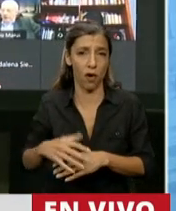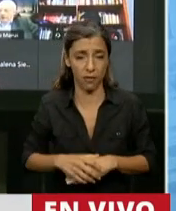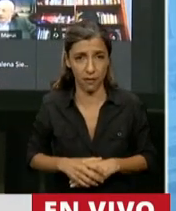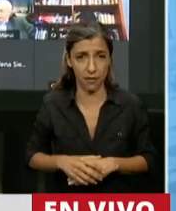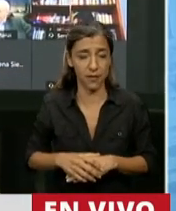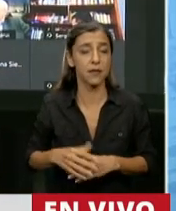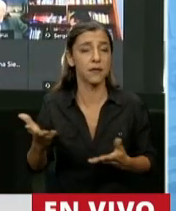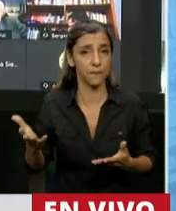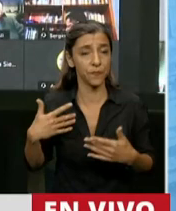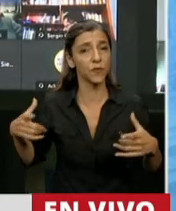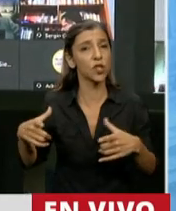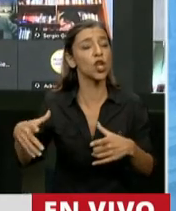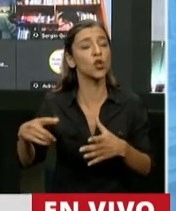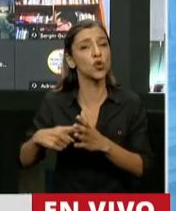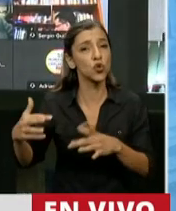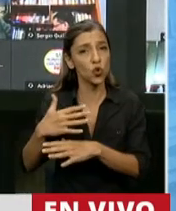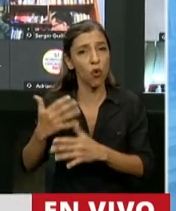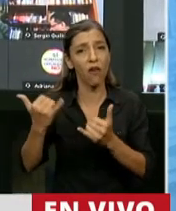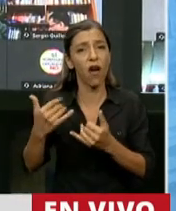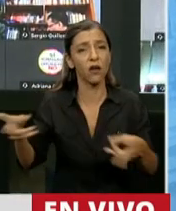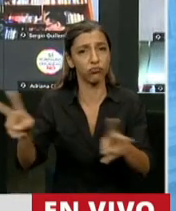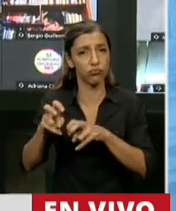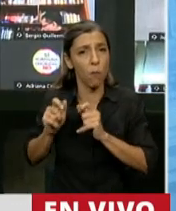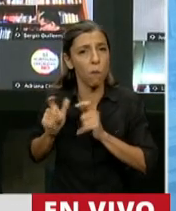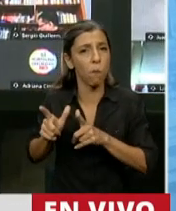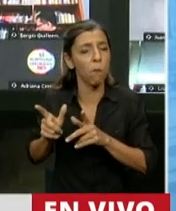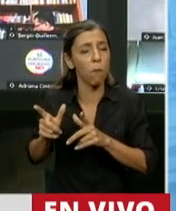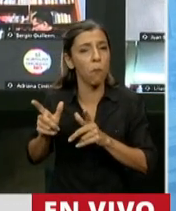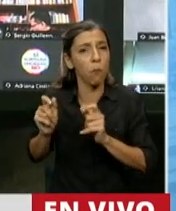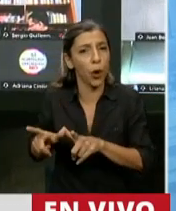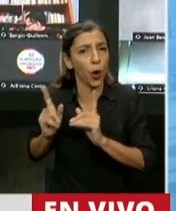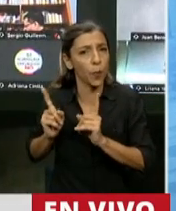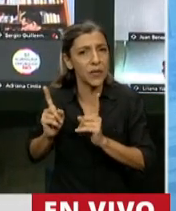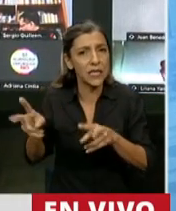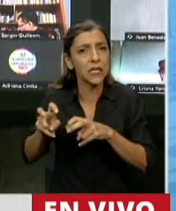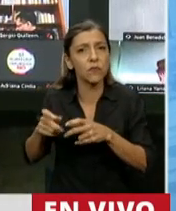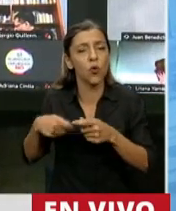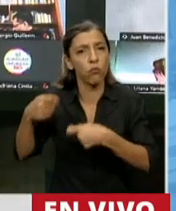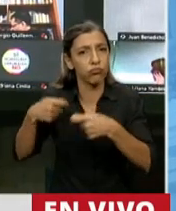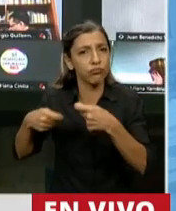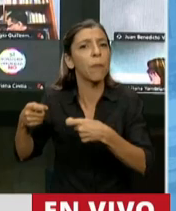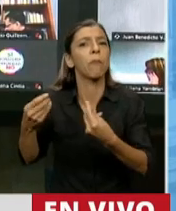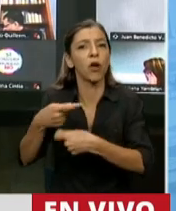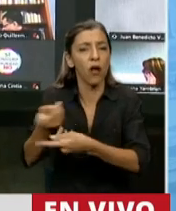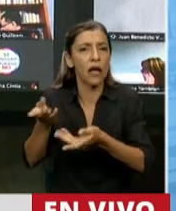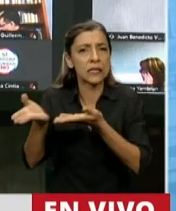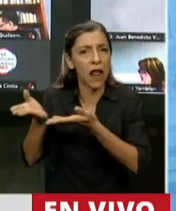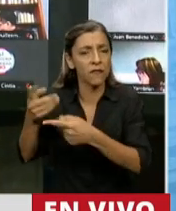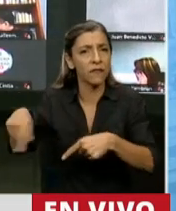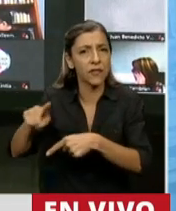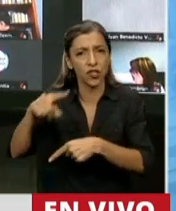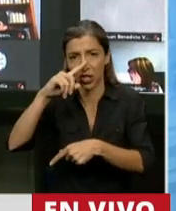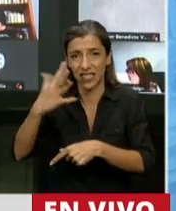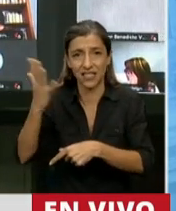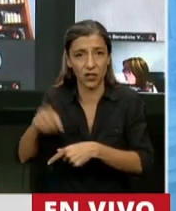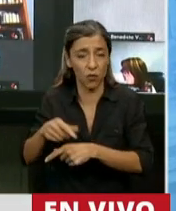Aires se financia con recursos propios el 75% de su presupuesto. Y a su vez, como aquí